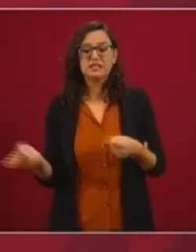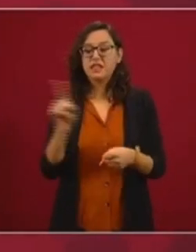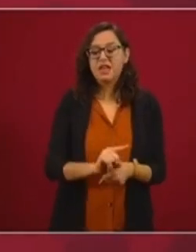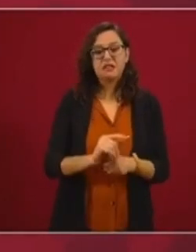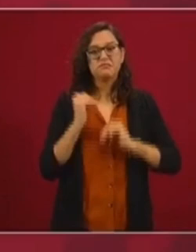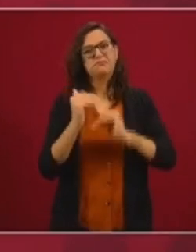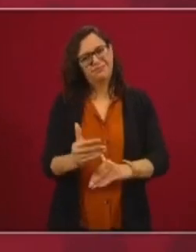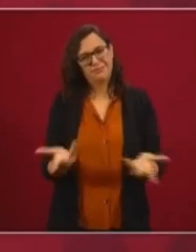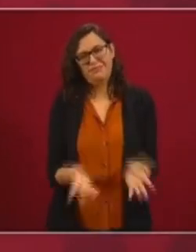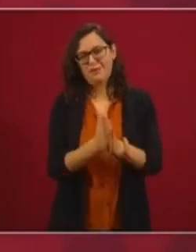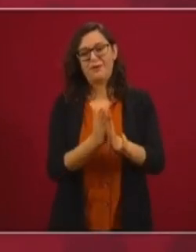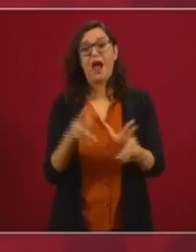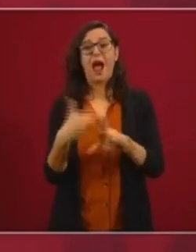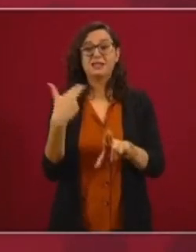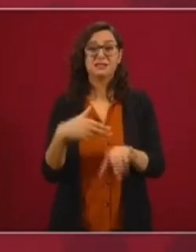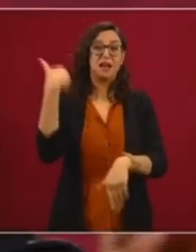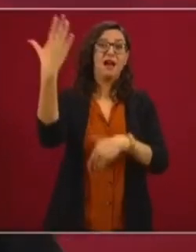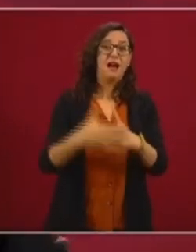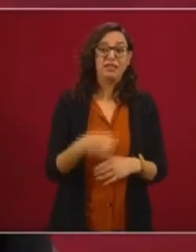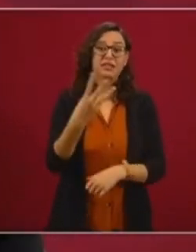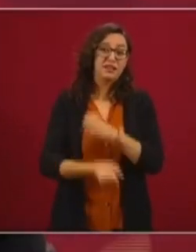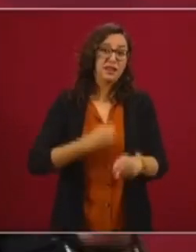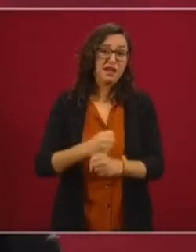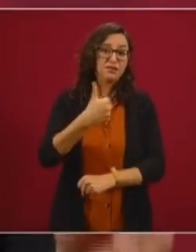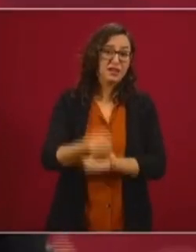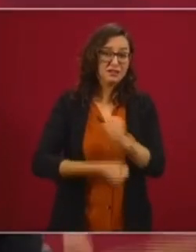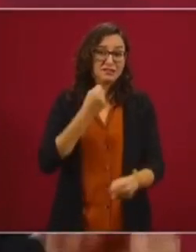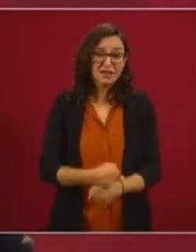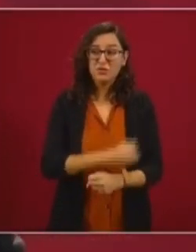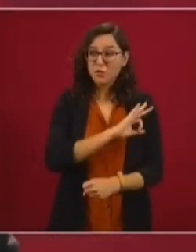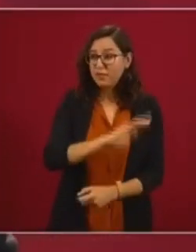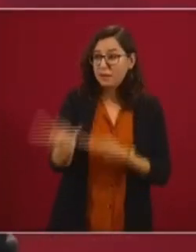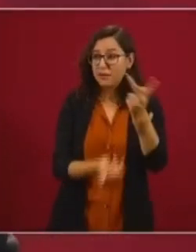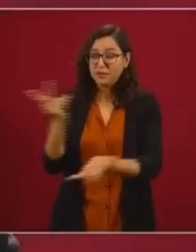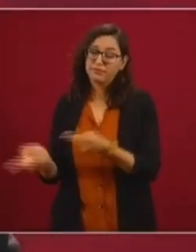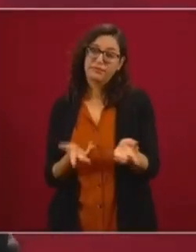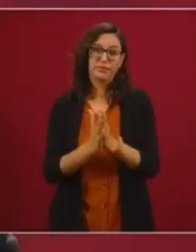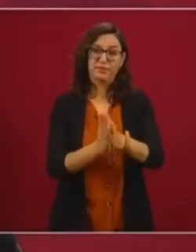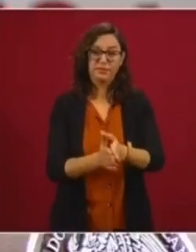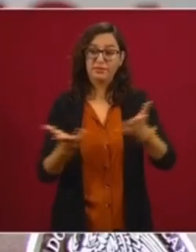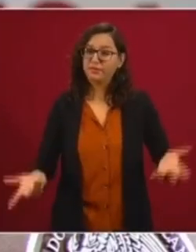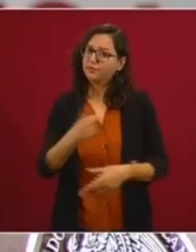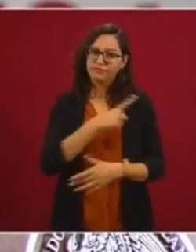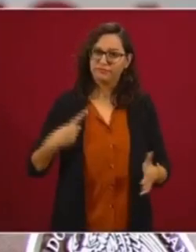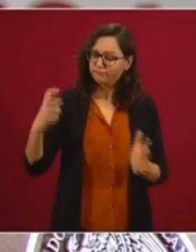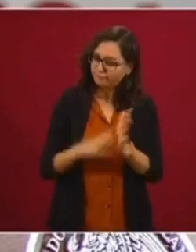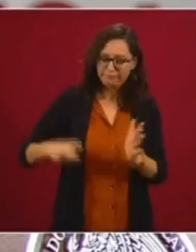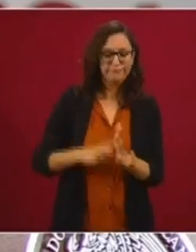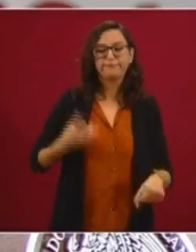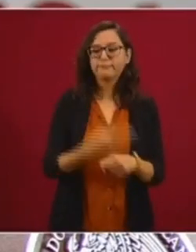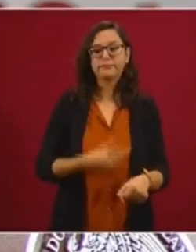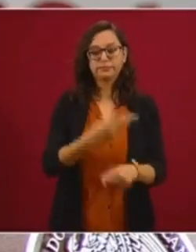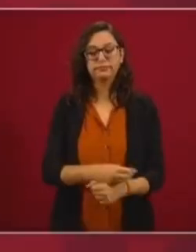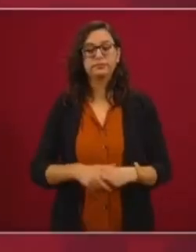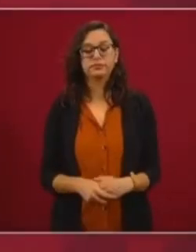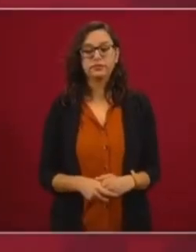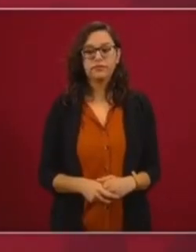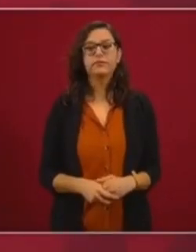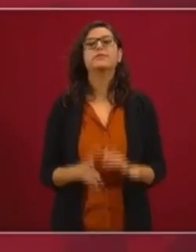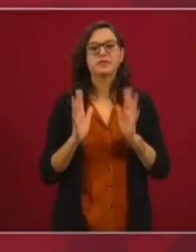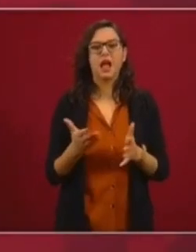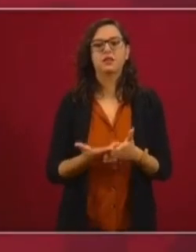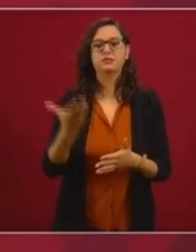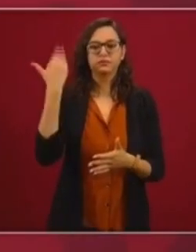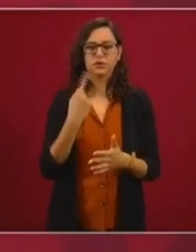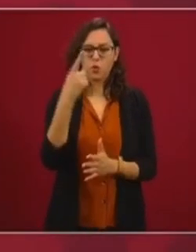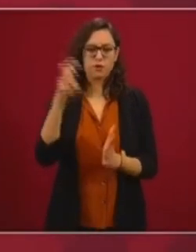que hay un proceso electoral, es cuando se puede solicitar una consulta. Eso lo tenemos que modificar. Ya se hizo una reforma, pero